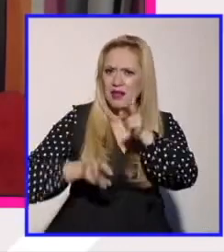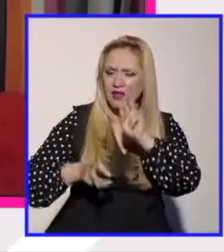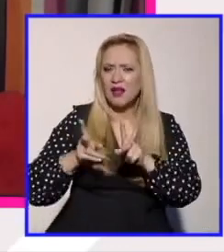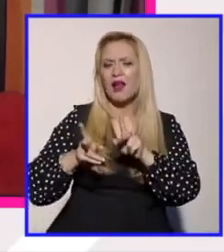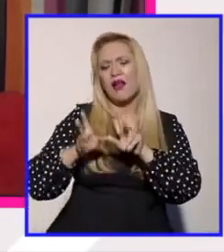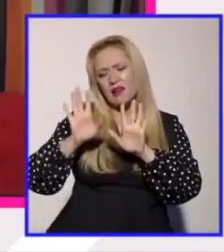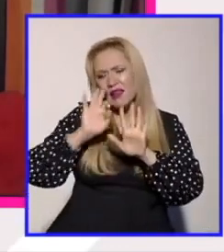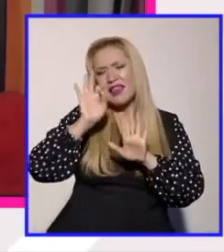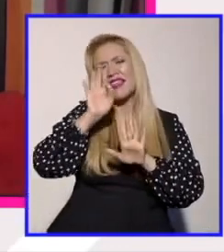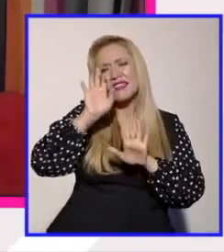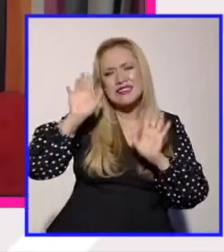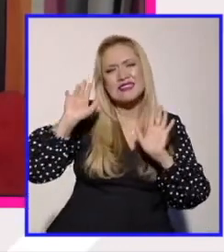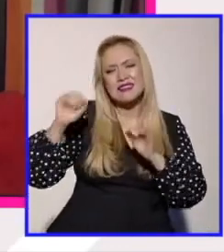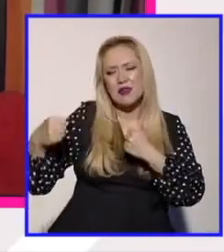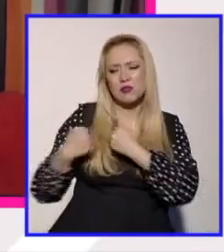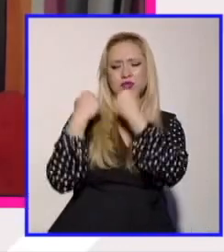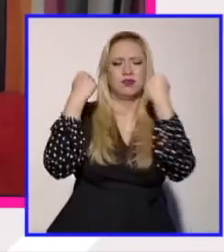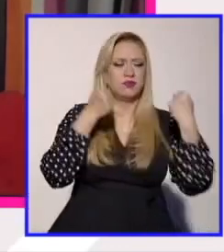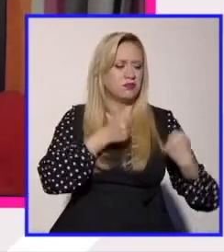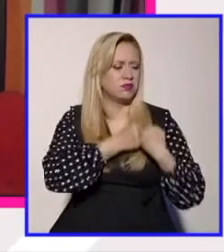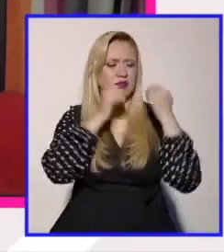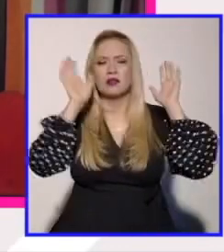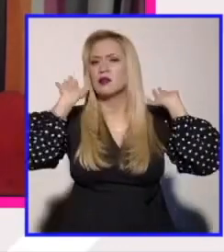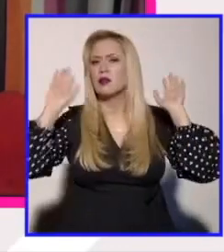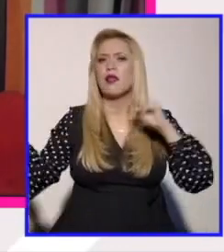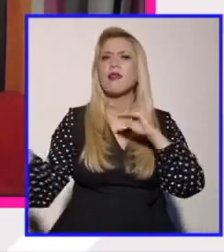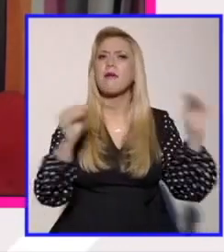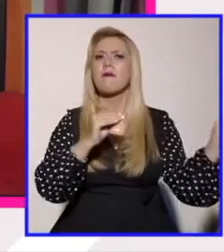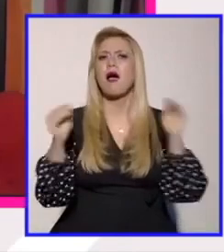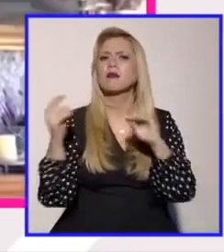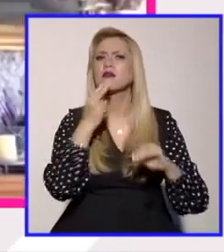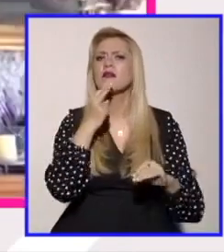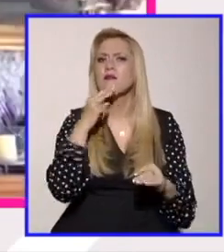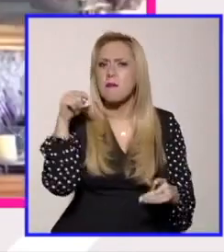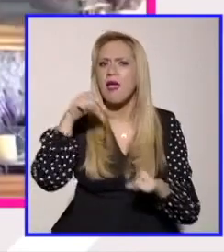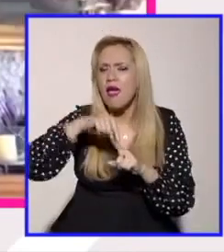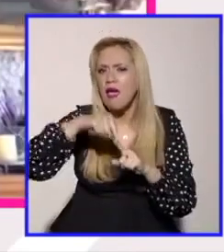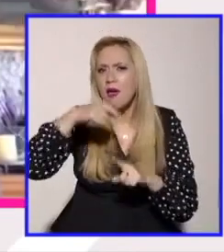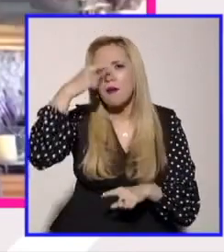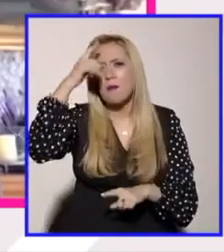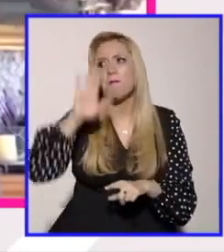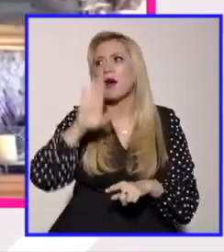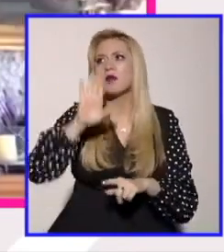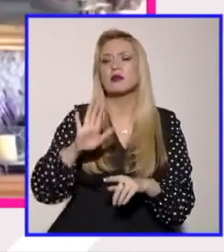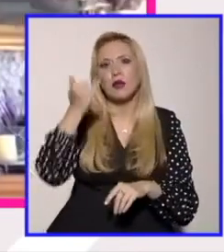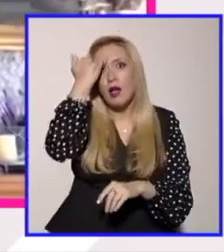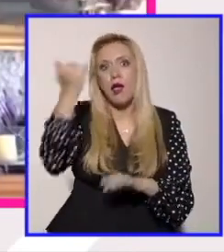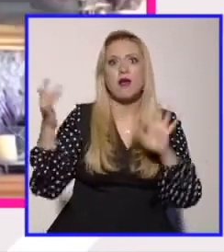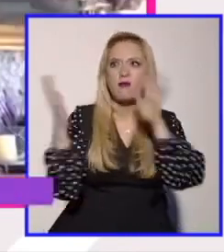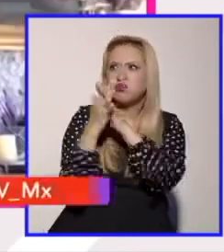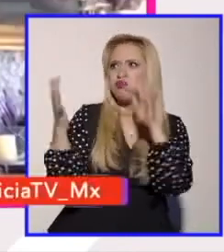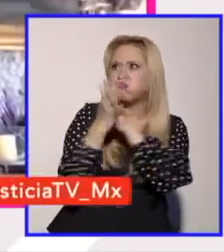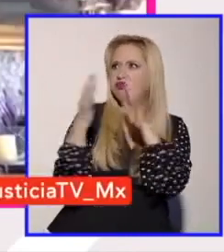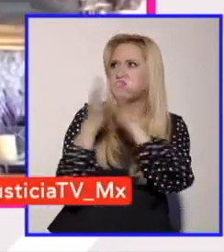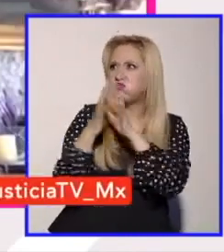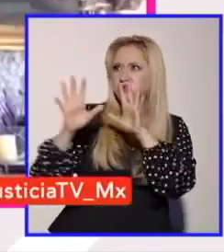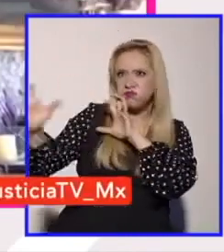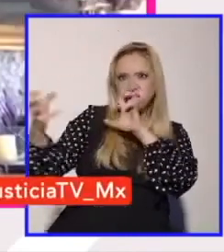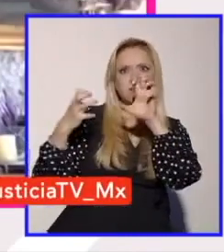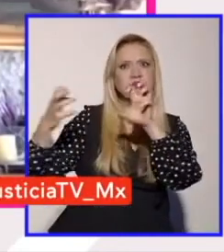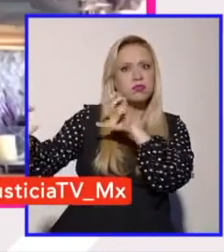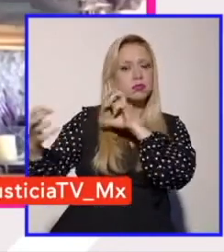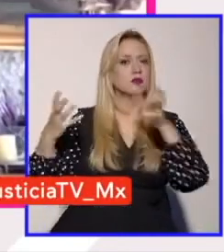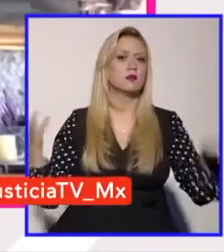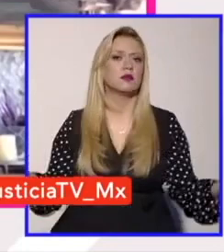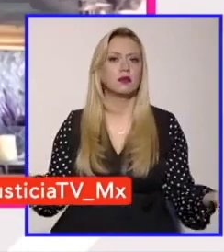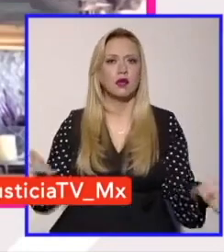pero justo de eso se tratan los debates pareciera que es una guerra digamos por buscar espacios y creo que esta frase te la robé a ti